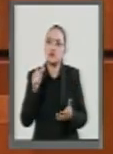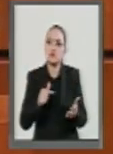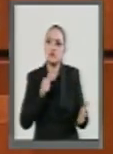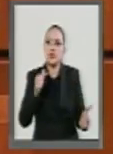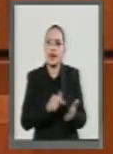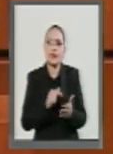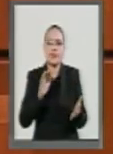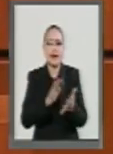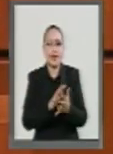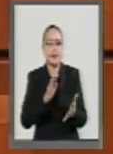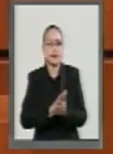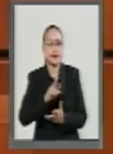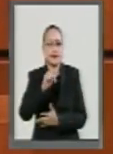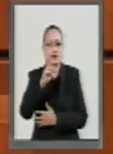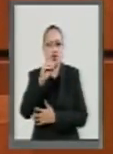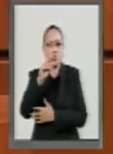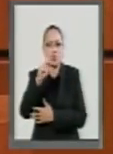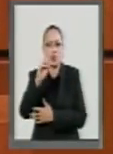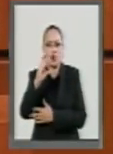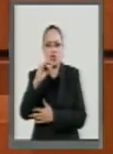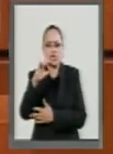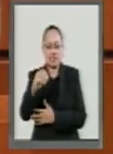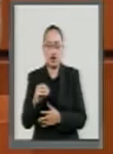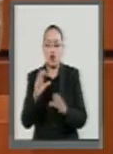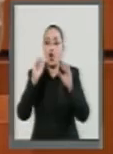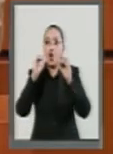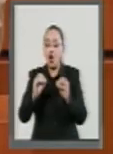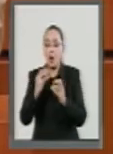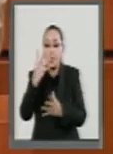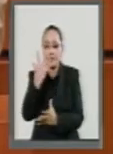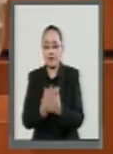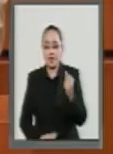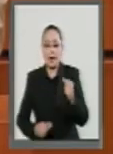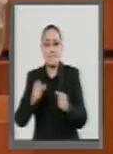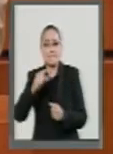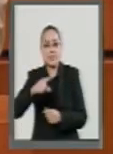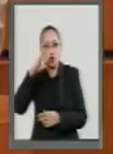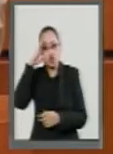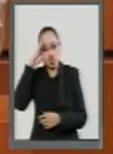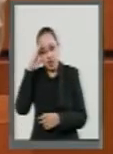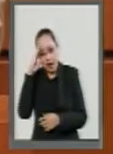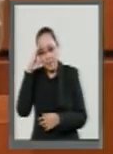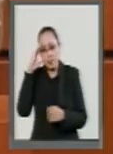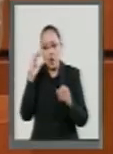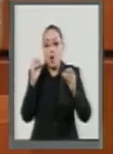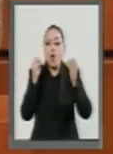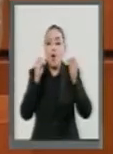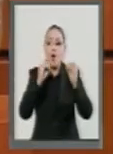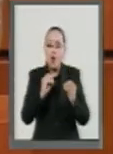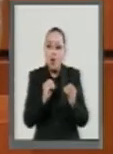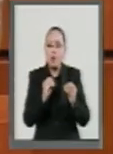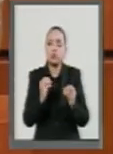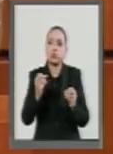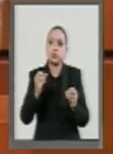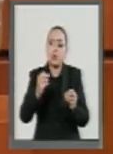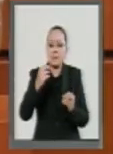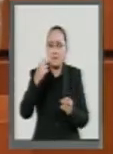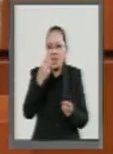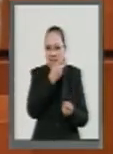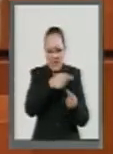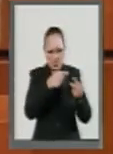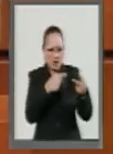Que sucedan fugas como las del Chapo Guzmán, para que se revise a